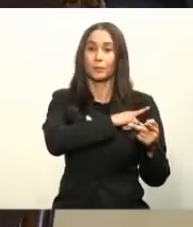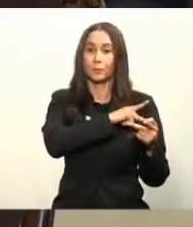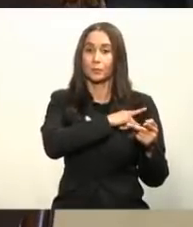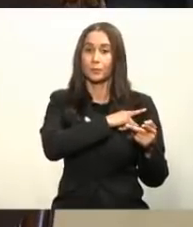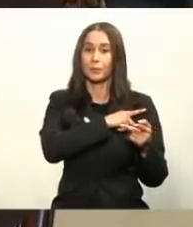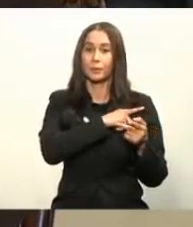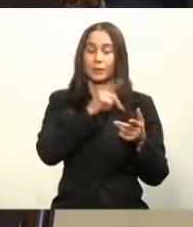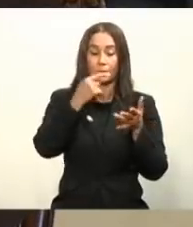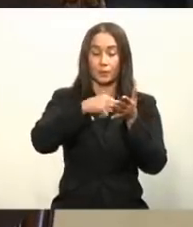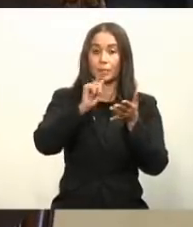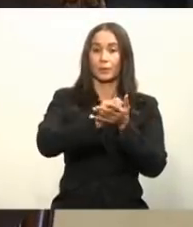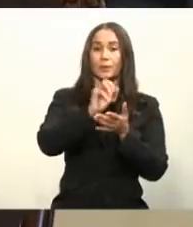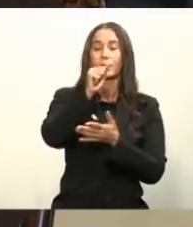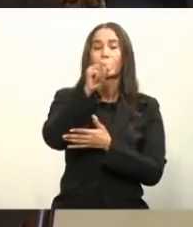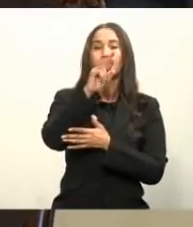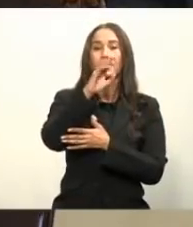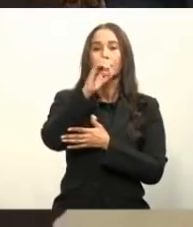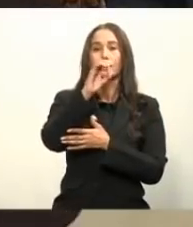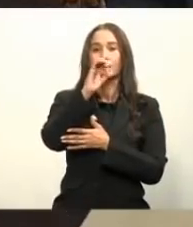AstraZeneca